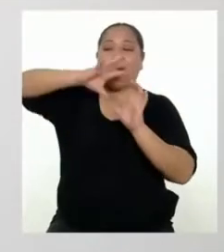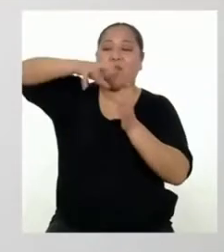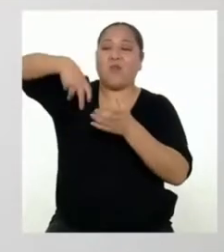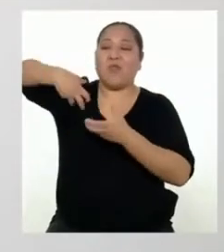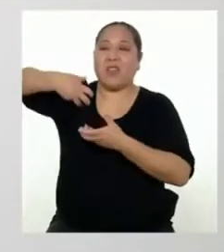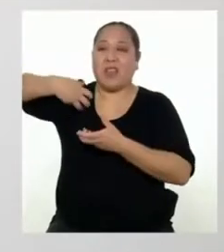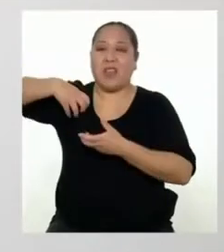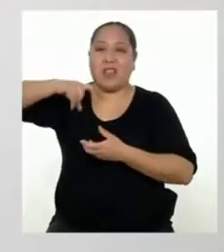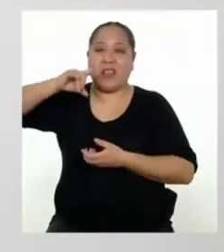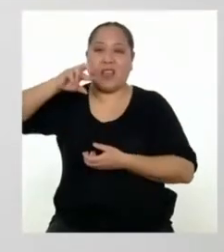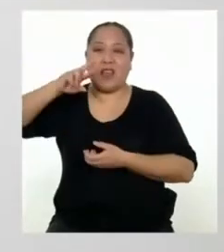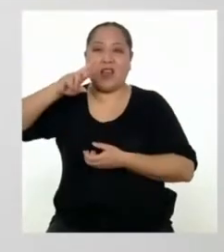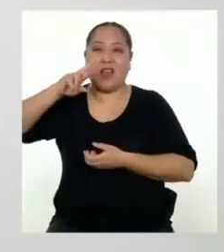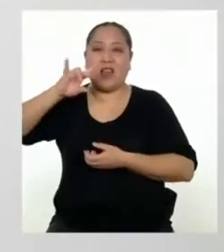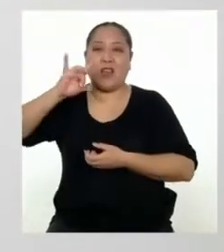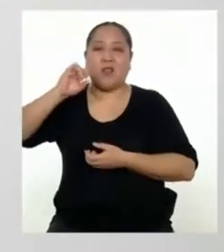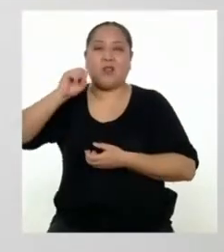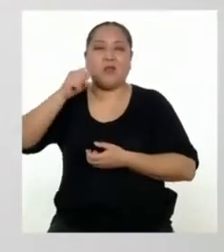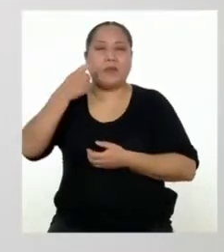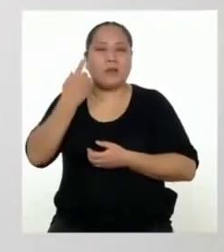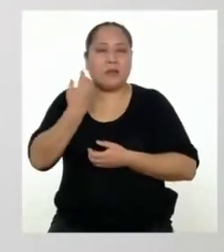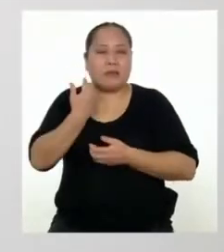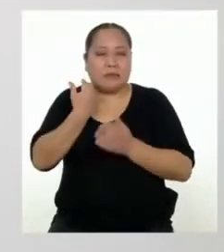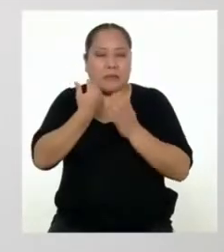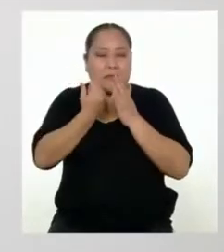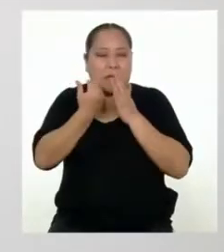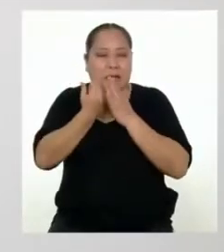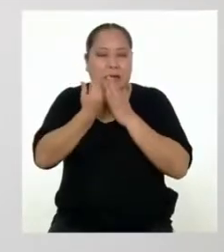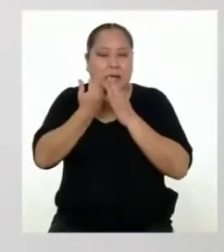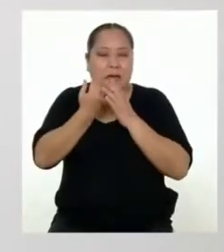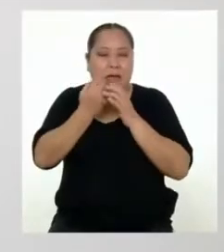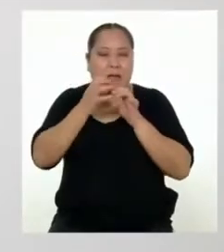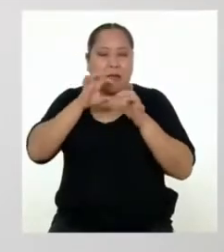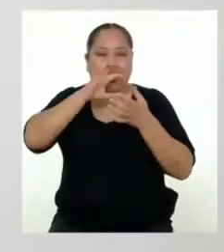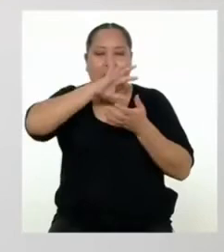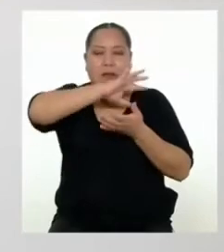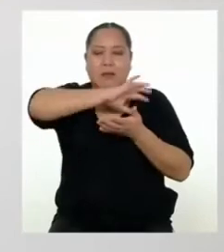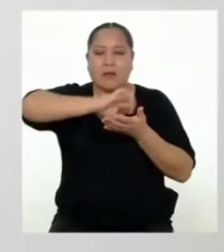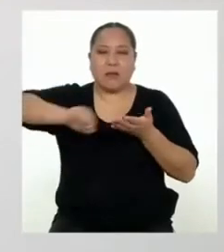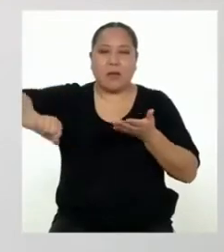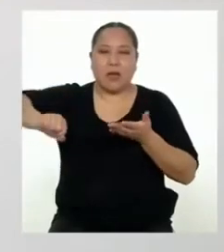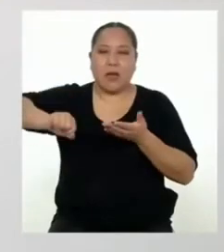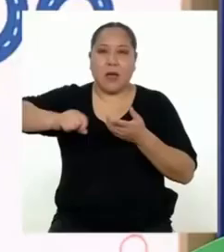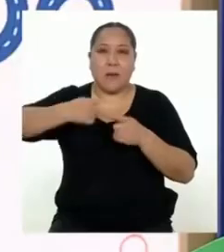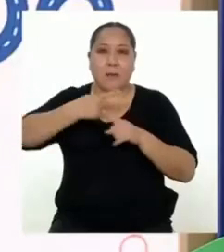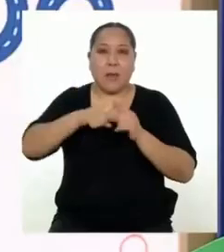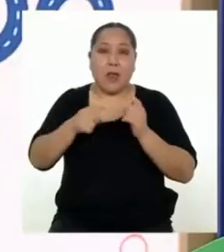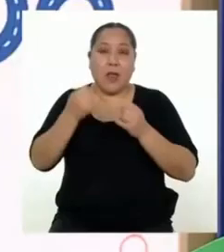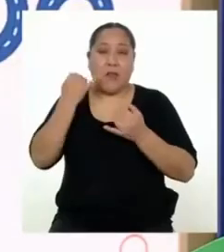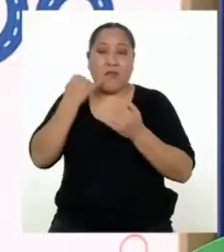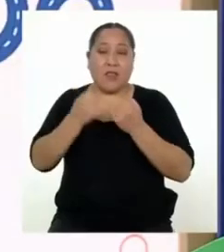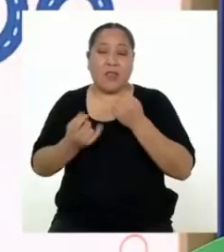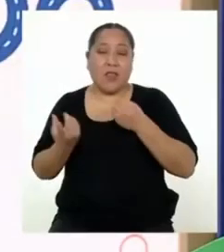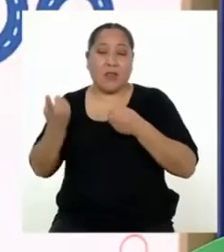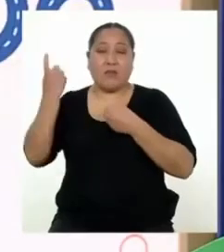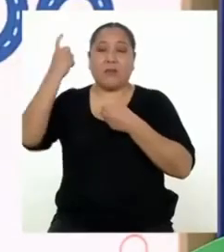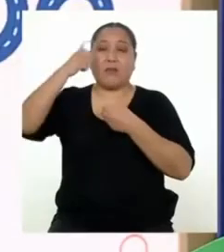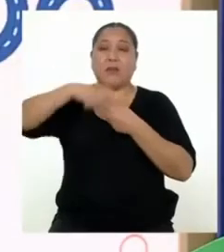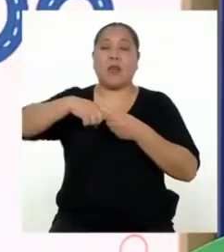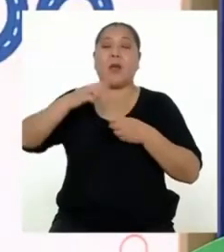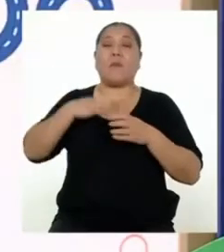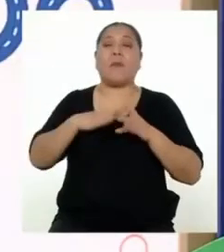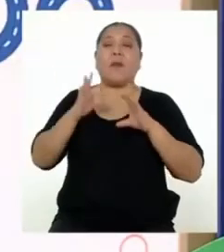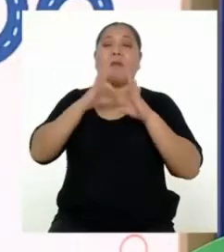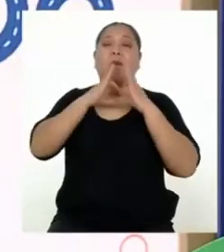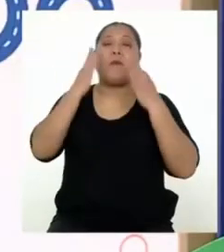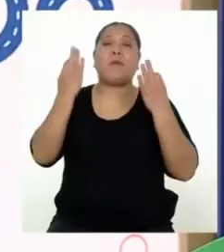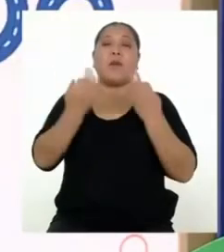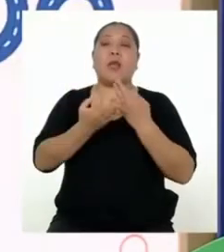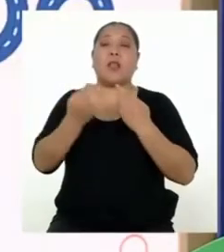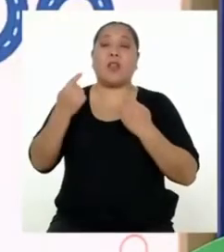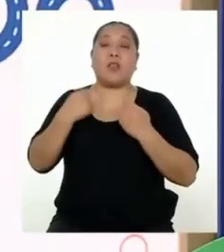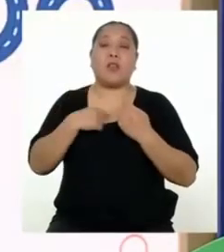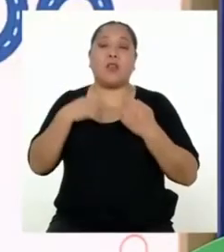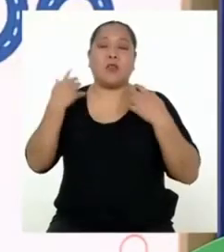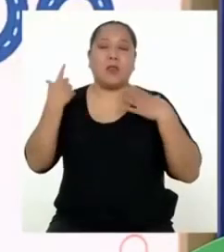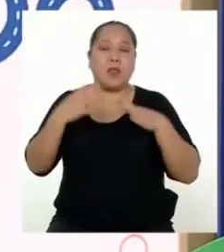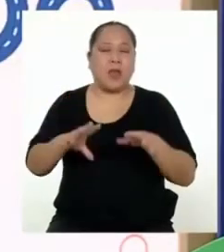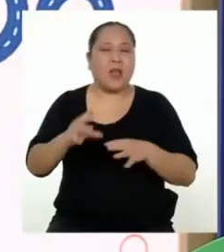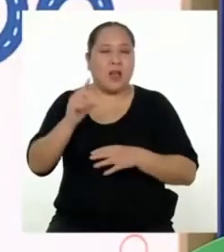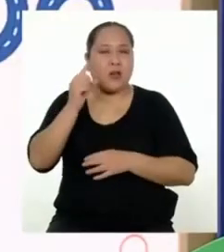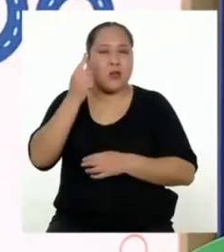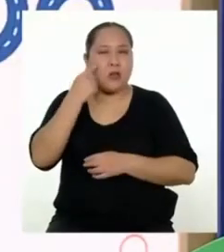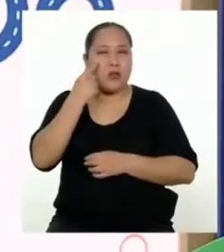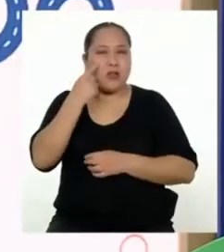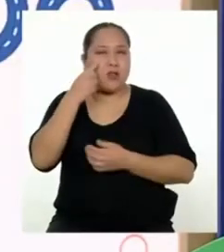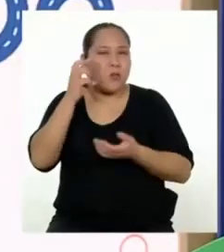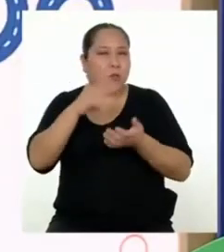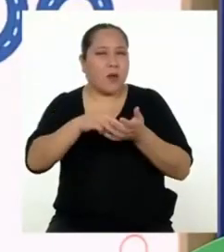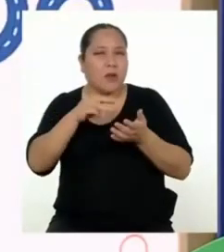Exacto. Estábamos al borde de la eliminación, pero al final clasificamos. Ahora, mi familia y yo ya estamos más al